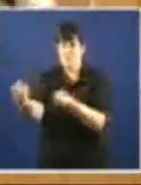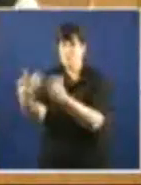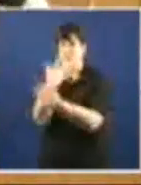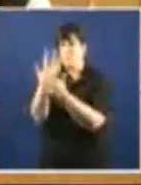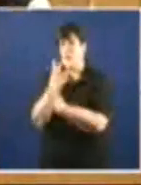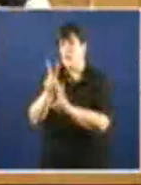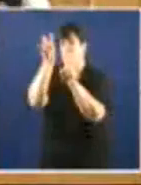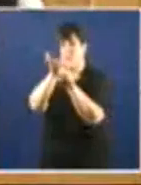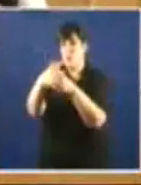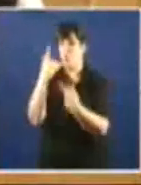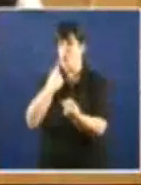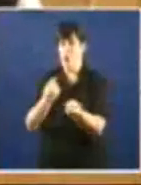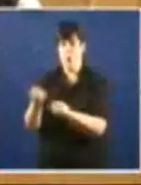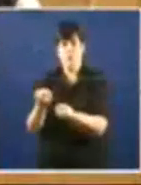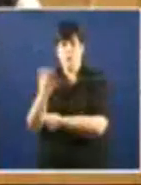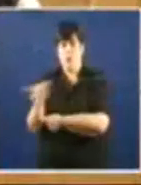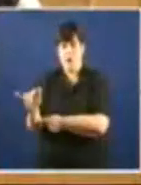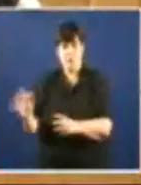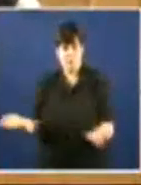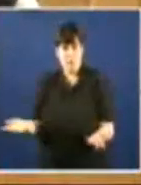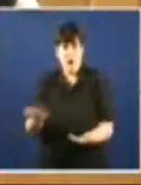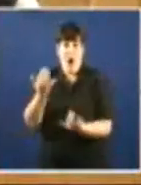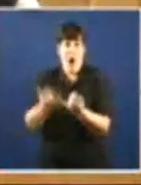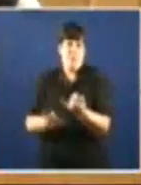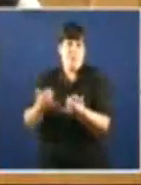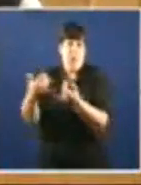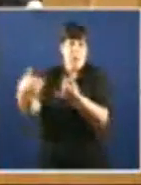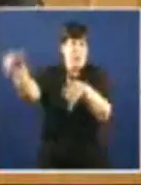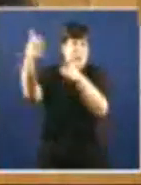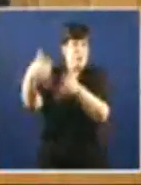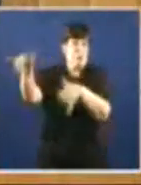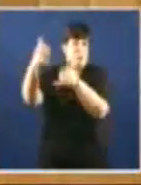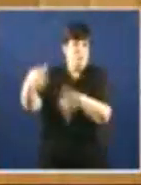controlada que solo salen unos hilillos de lixiviados